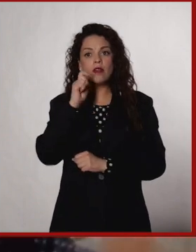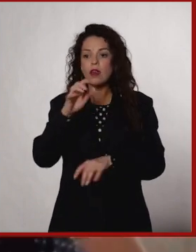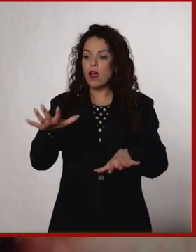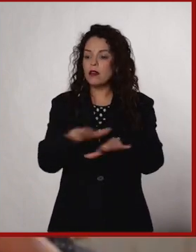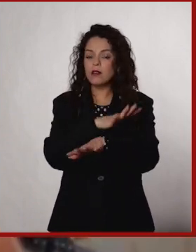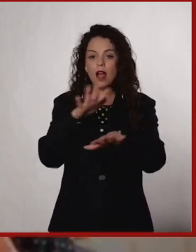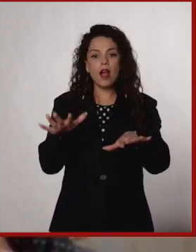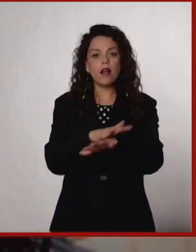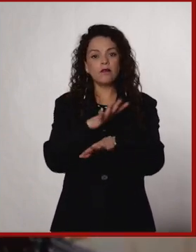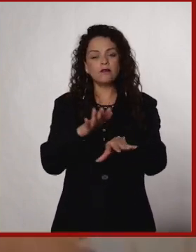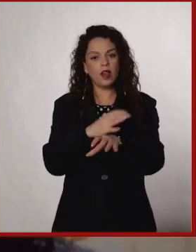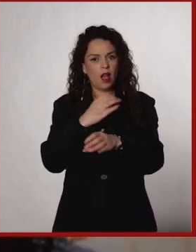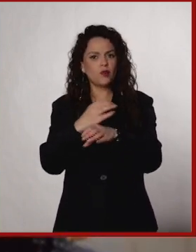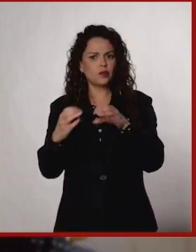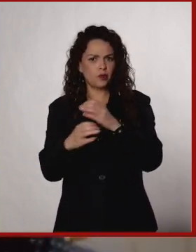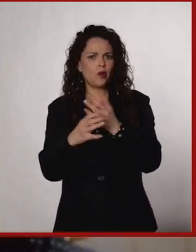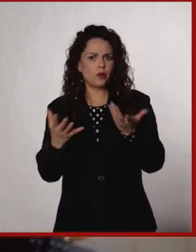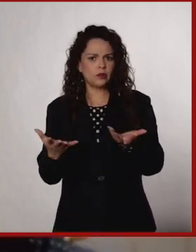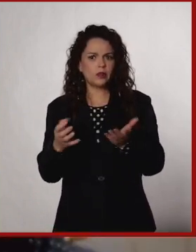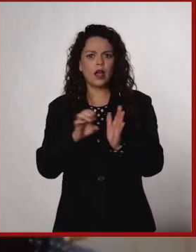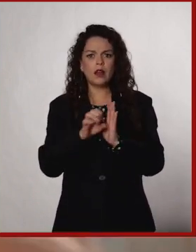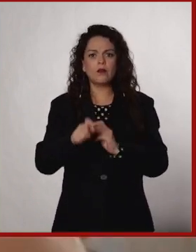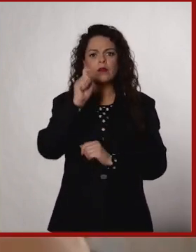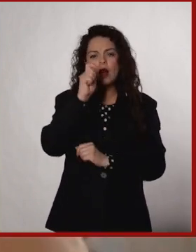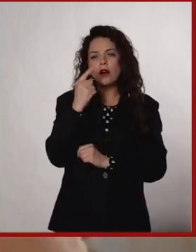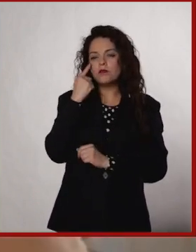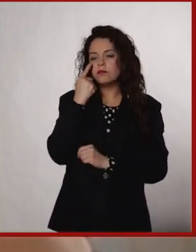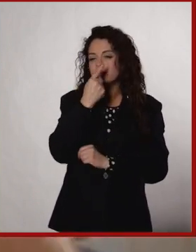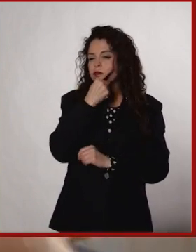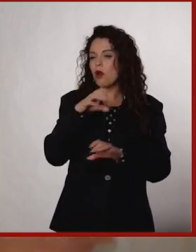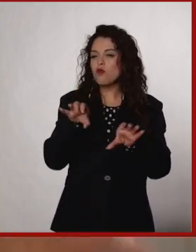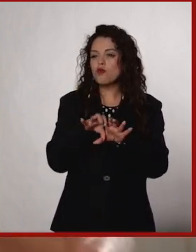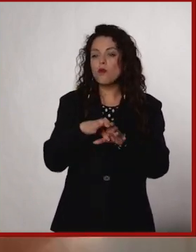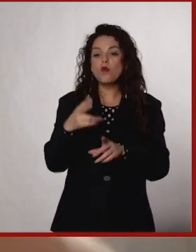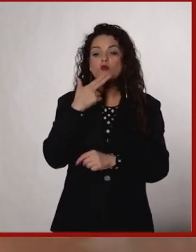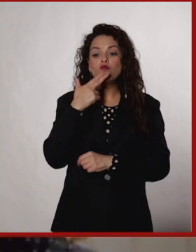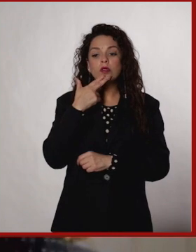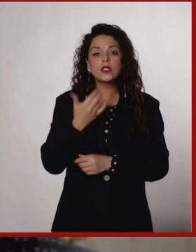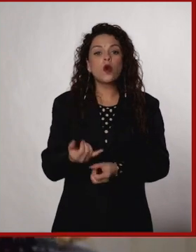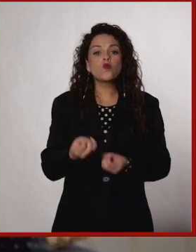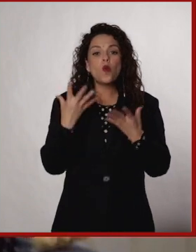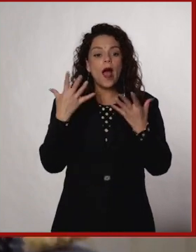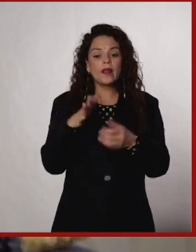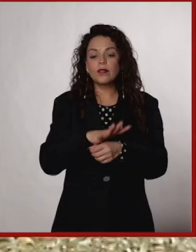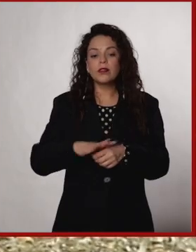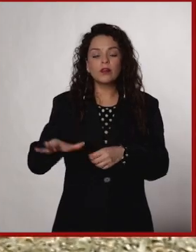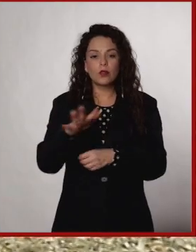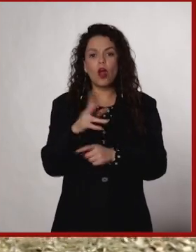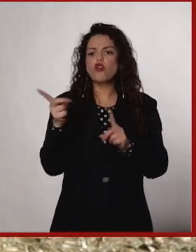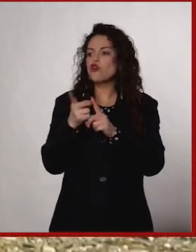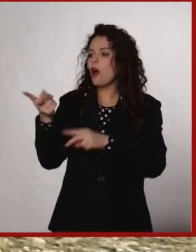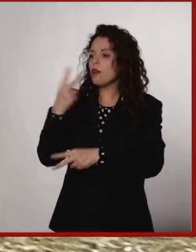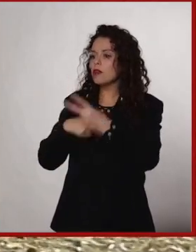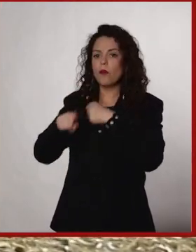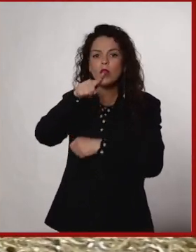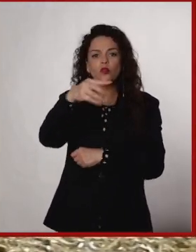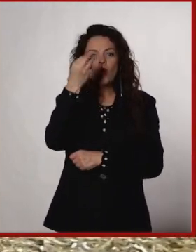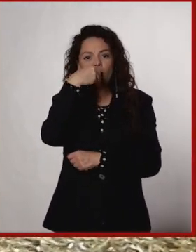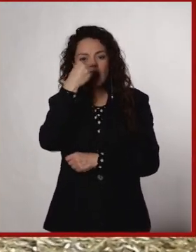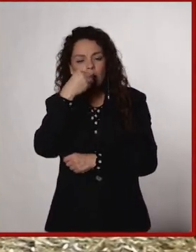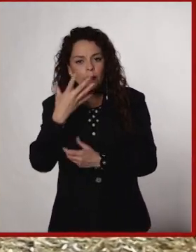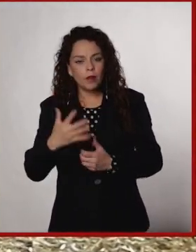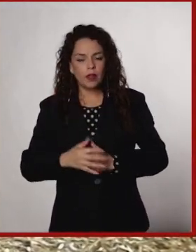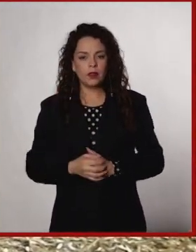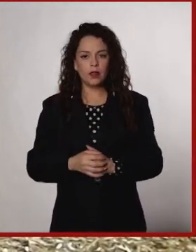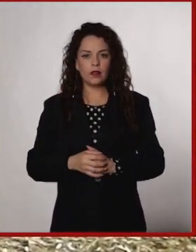cambiando algunas cosas desde el punto de vista de cómo consumimos. Averiguar de dónde viene